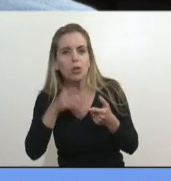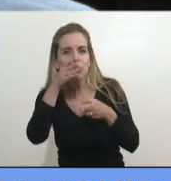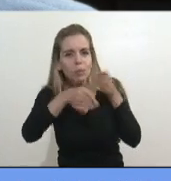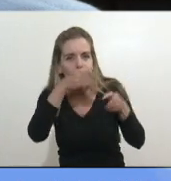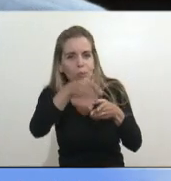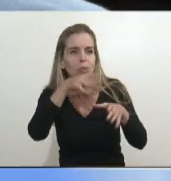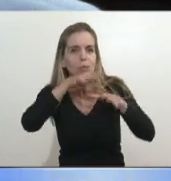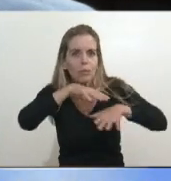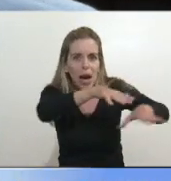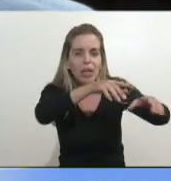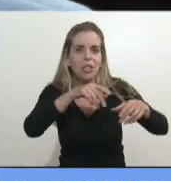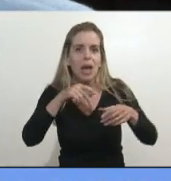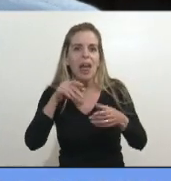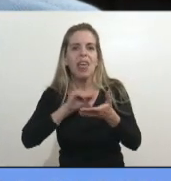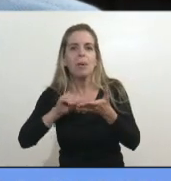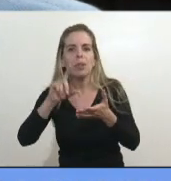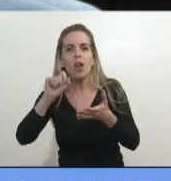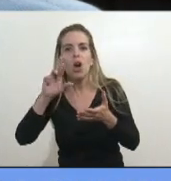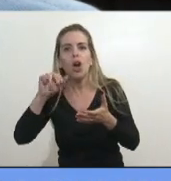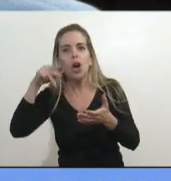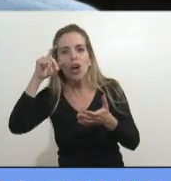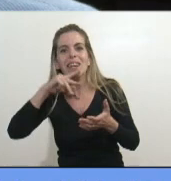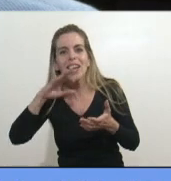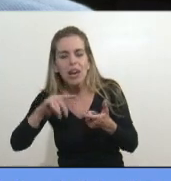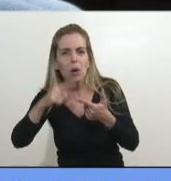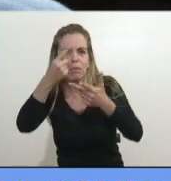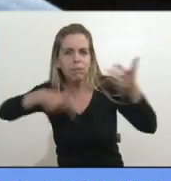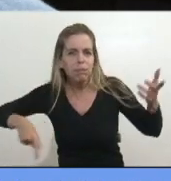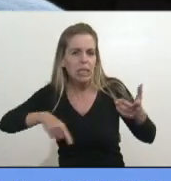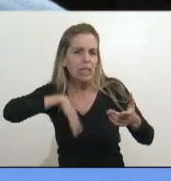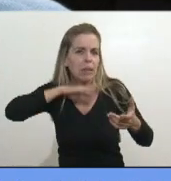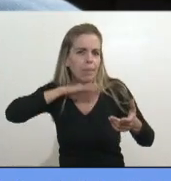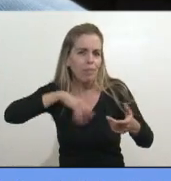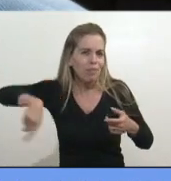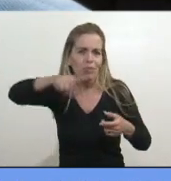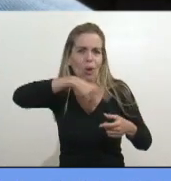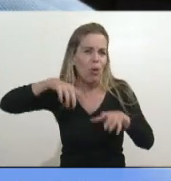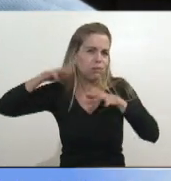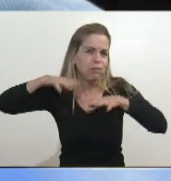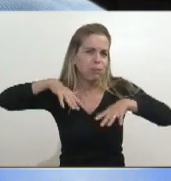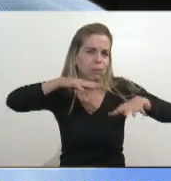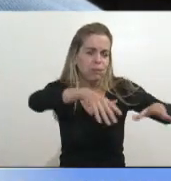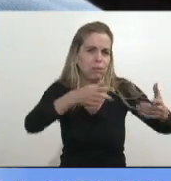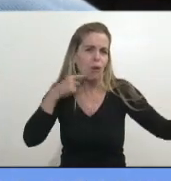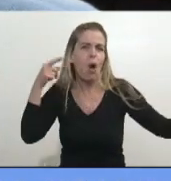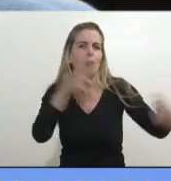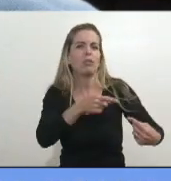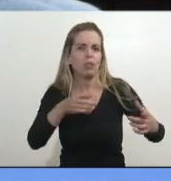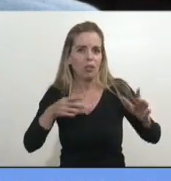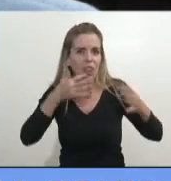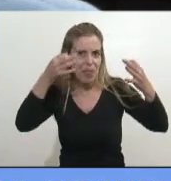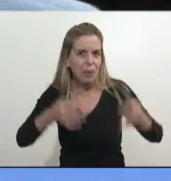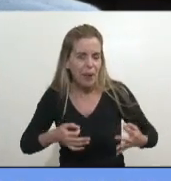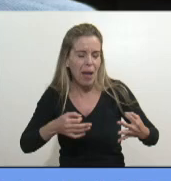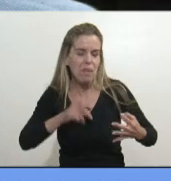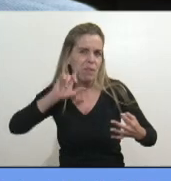iba este Cornejo, fueron a llevar la libertad, formó unos estúpidos, terrible, porque la verdad que no tiene nombre, este, lo que fueron